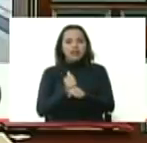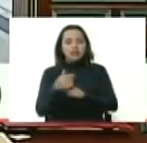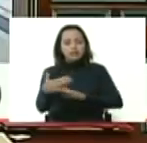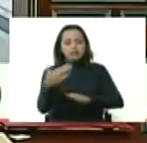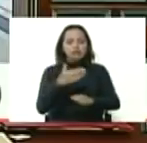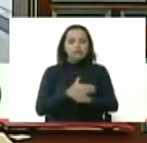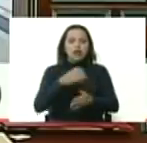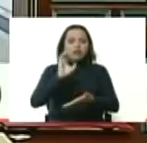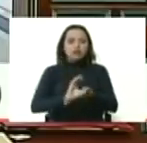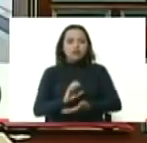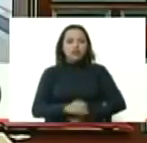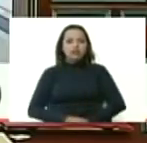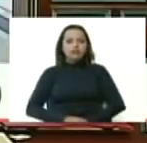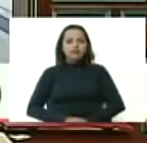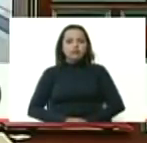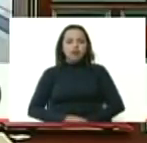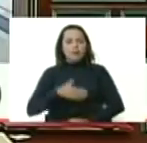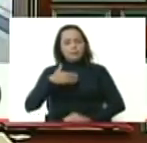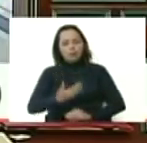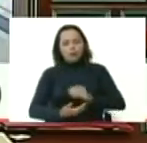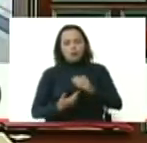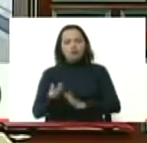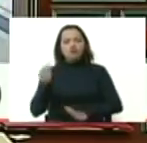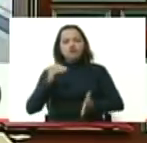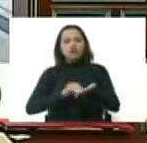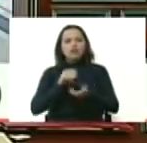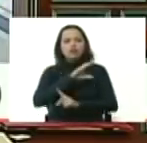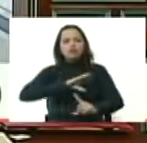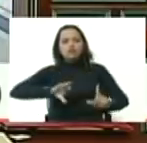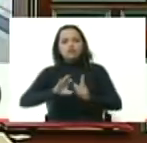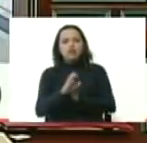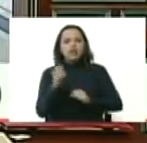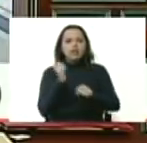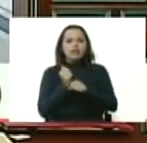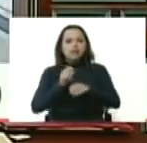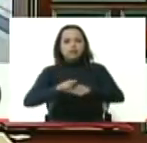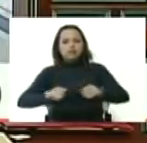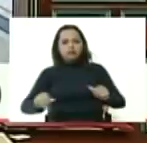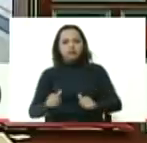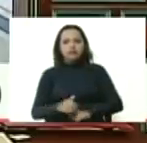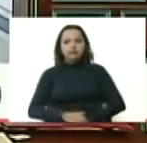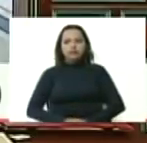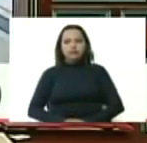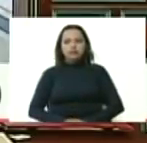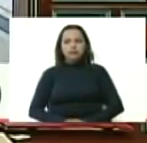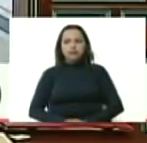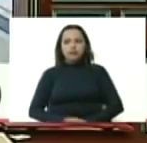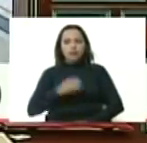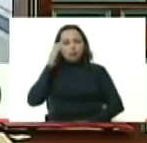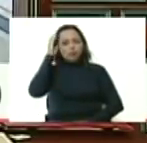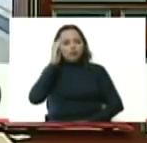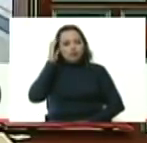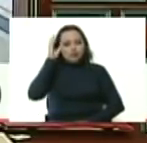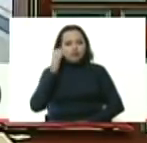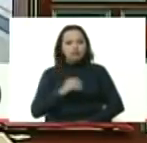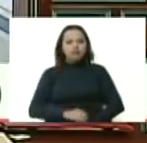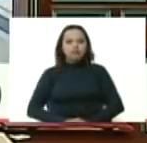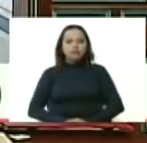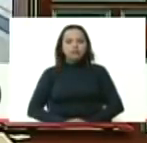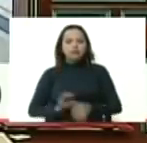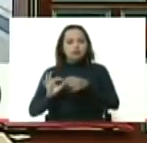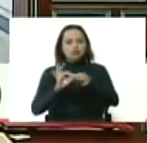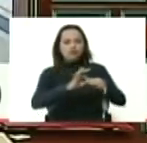lo hemos ido retomando paso a paso la cultura productiva la tradición productiva el conocimiento productivo las